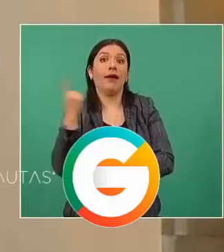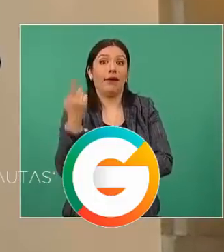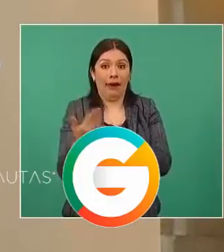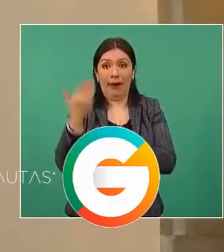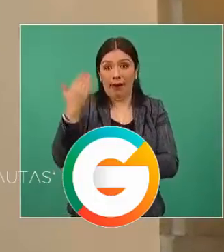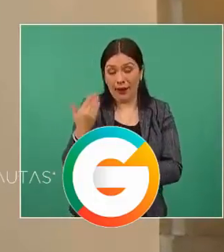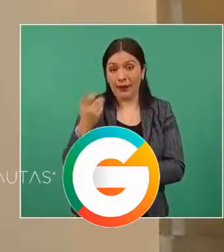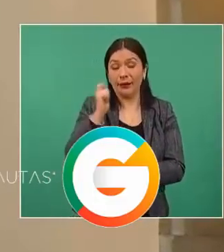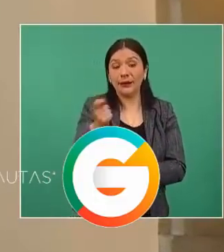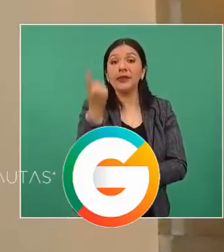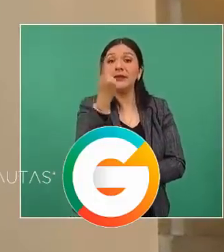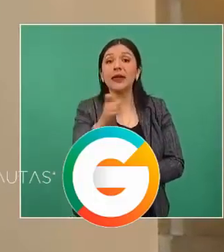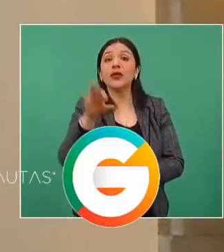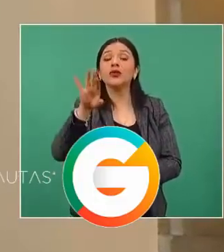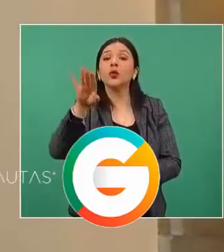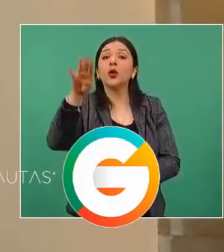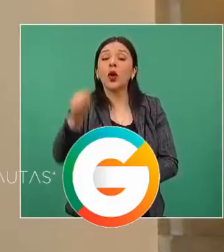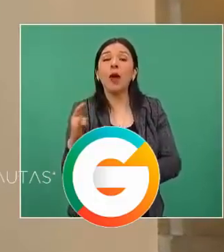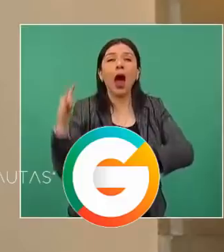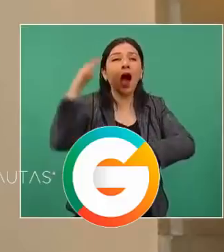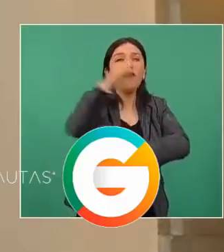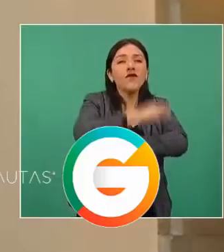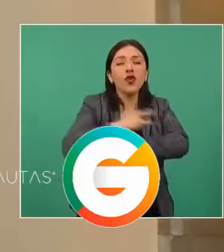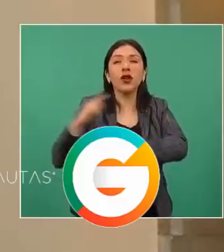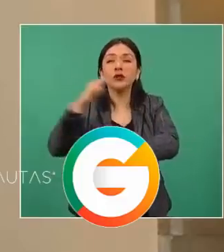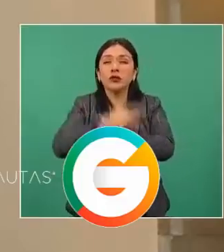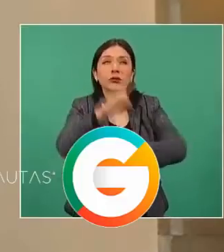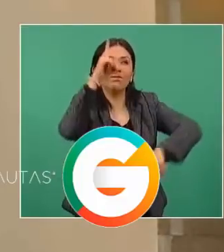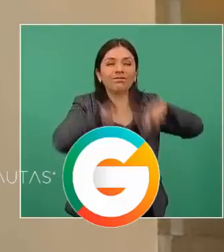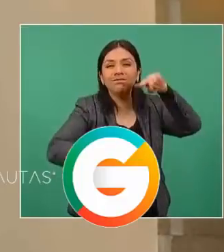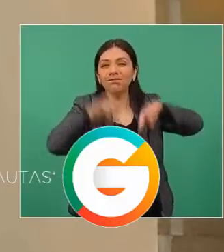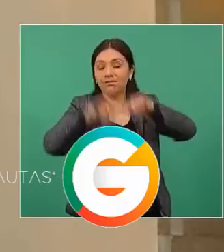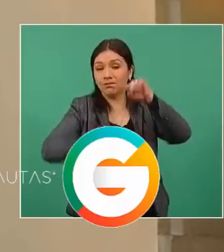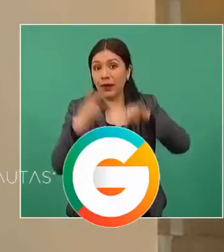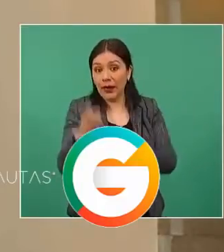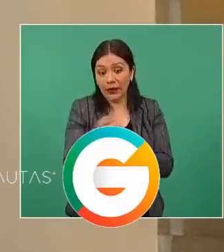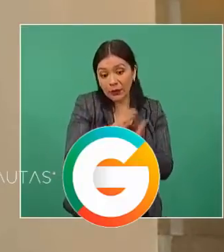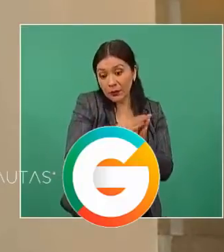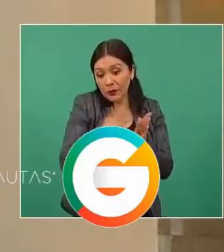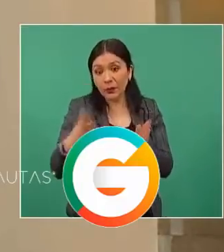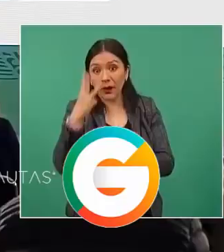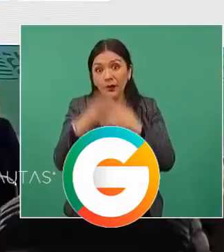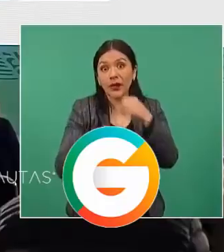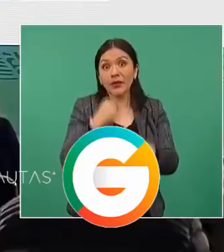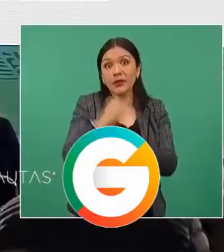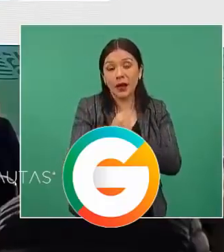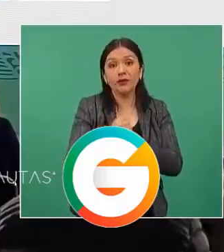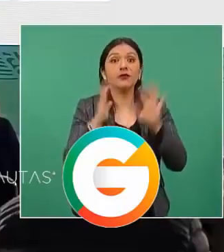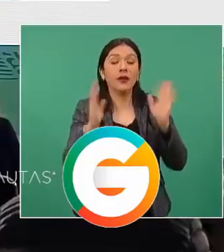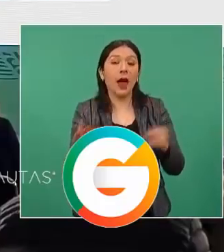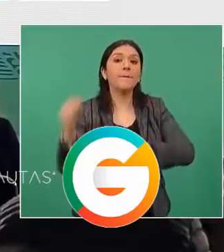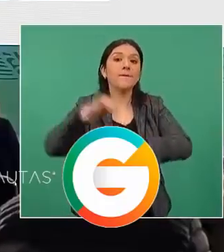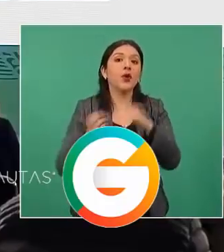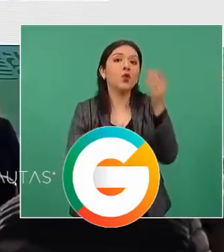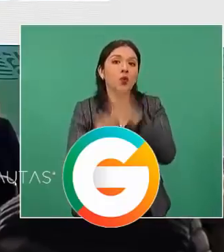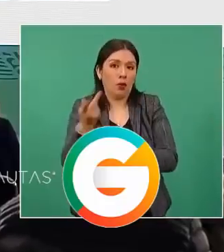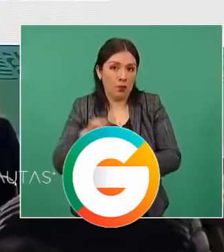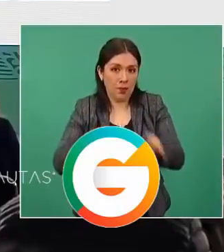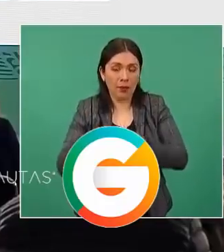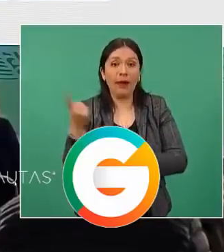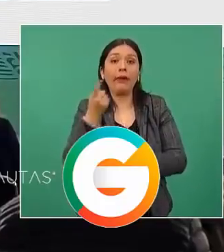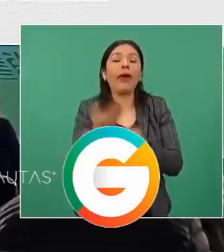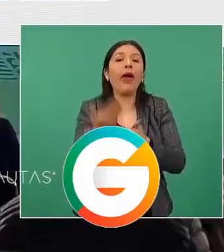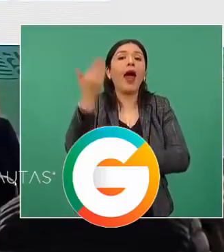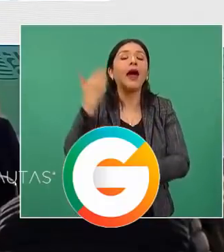159 aeronaves aseguradas en estos tres años de aplicar la estrategia. En comparación a